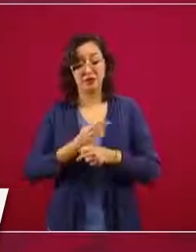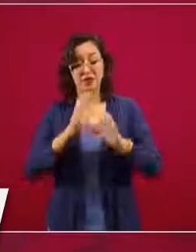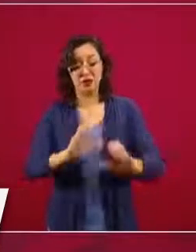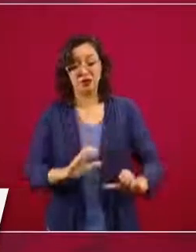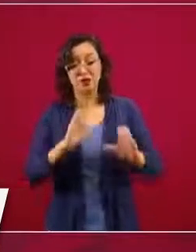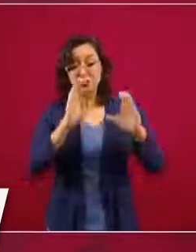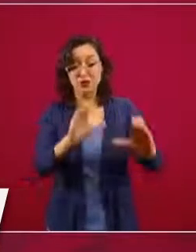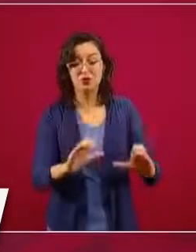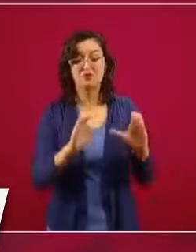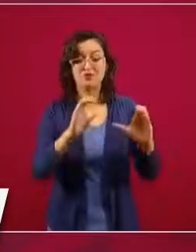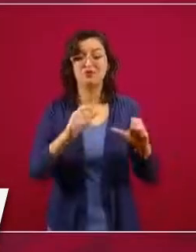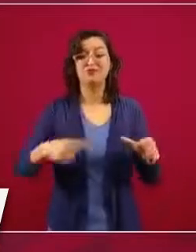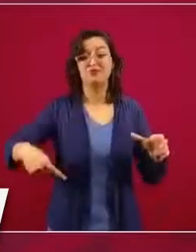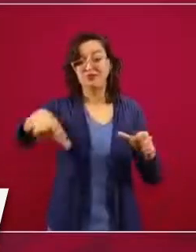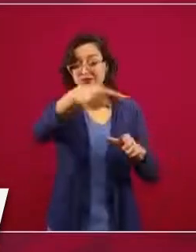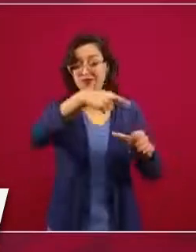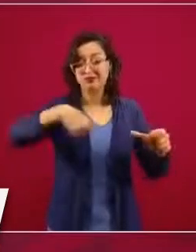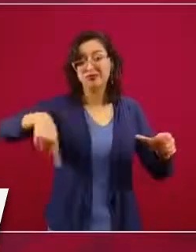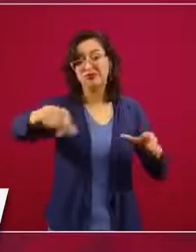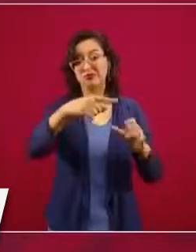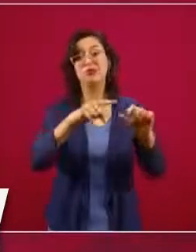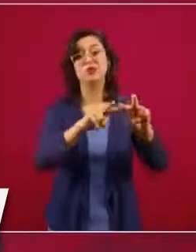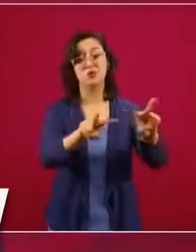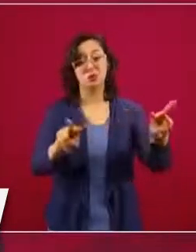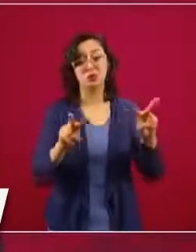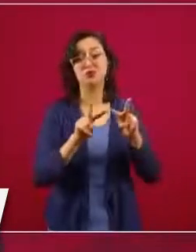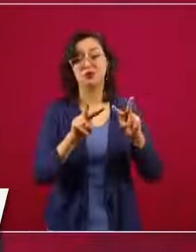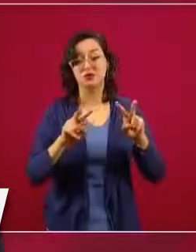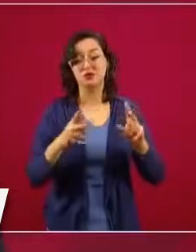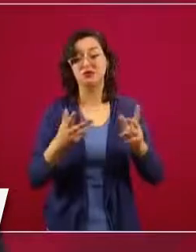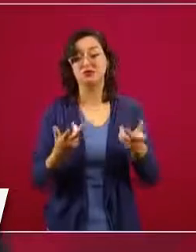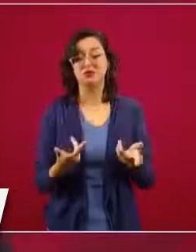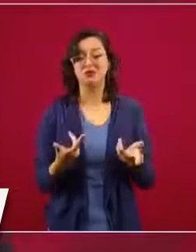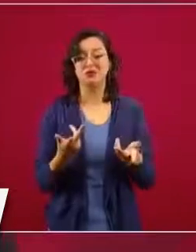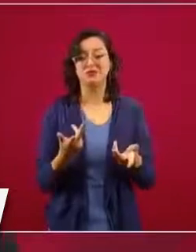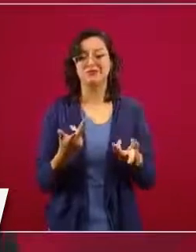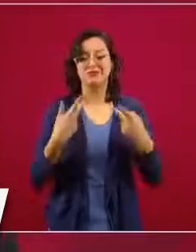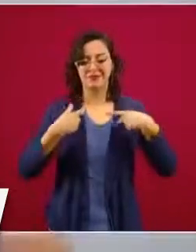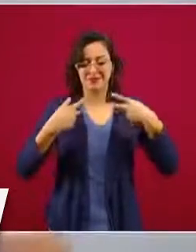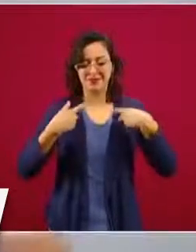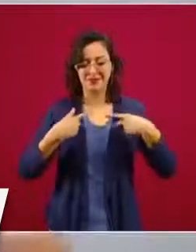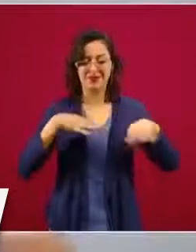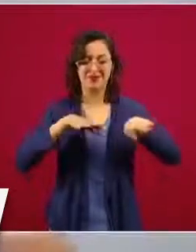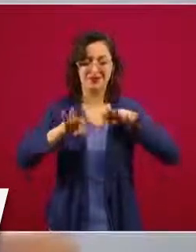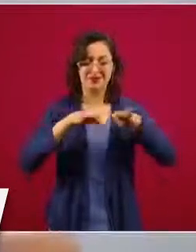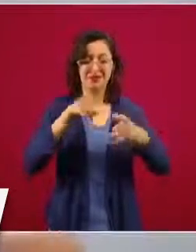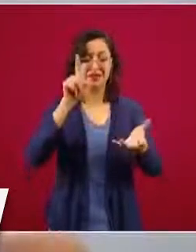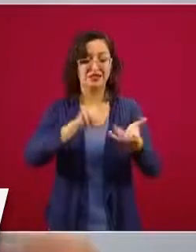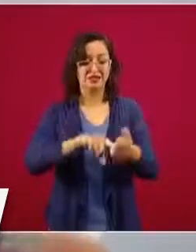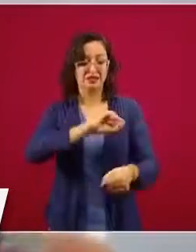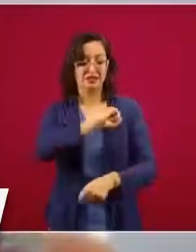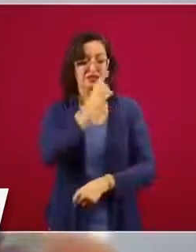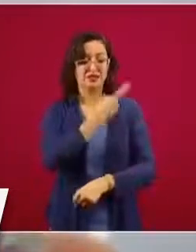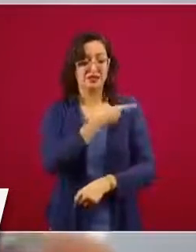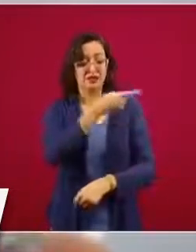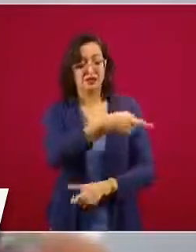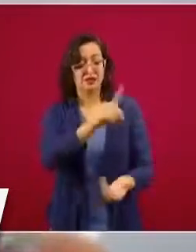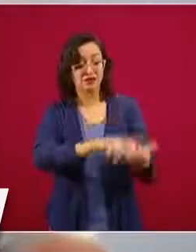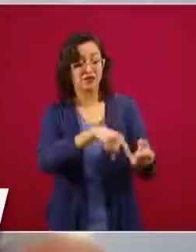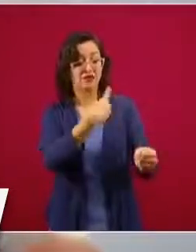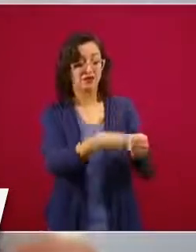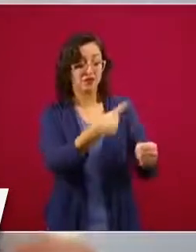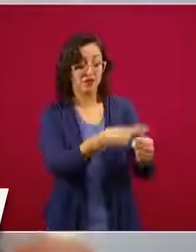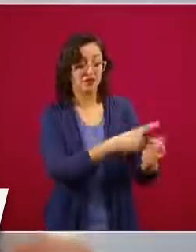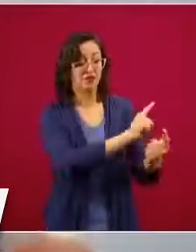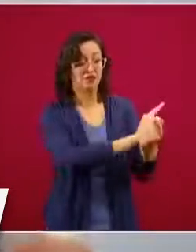una de las poblaciones más vulnerables. El personal de la salud tiene mucho más contacto con gente que está enferma, pero